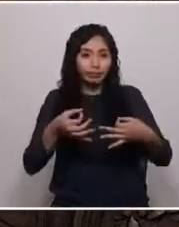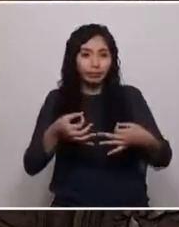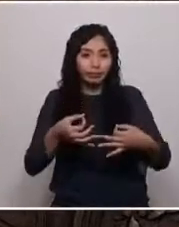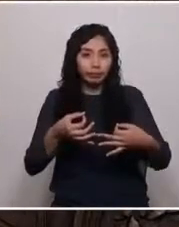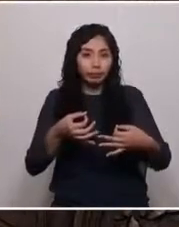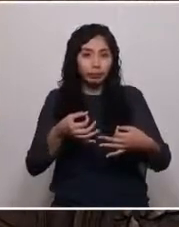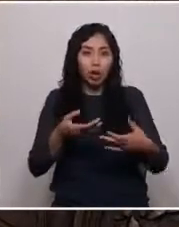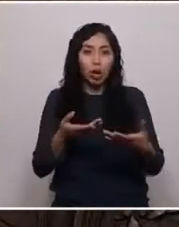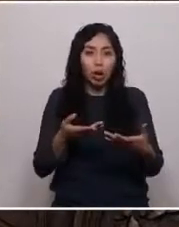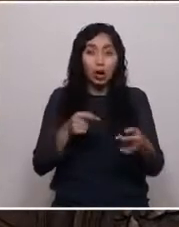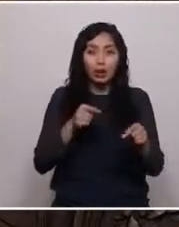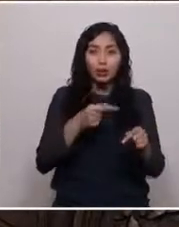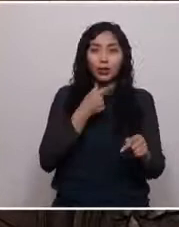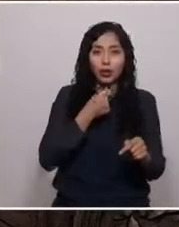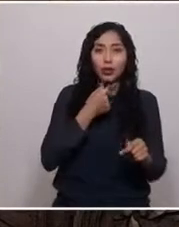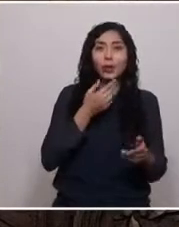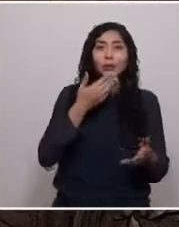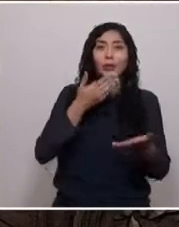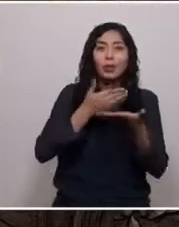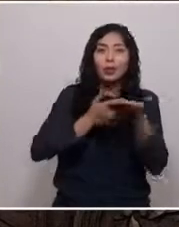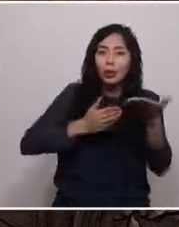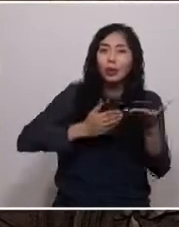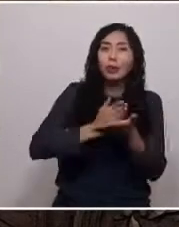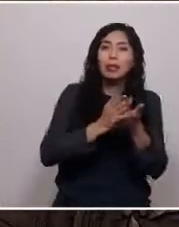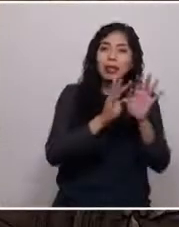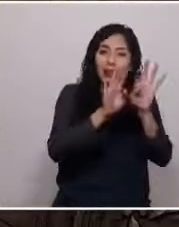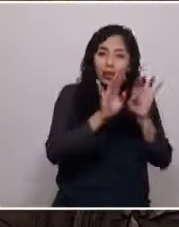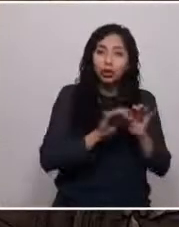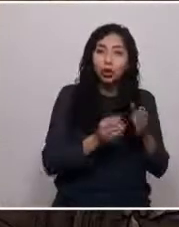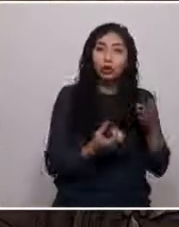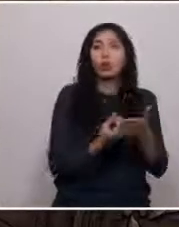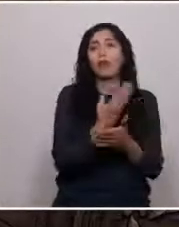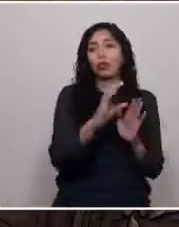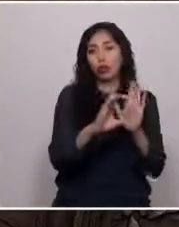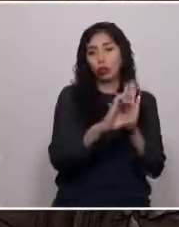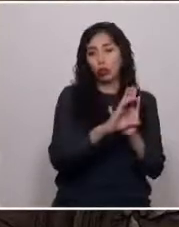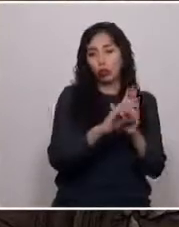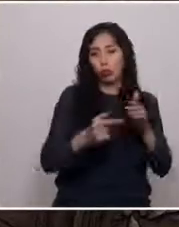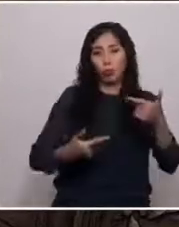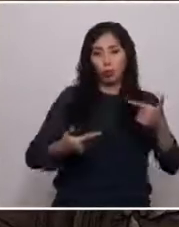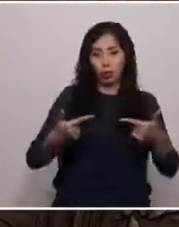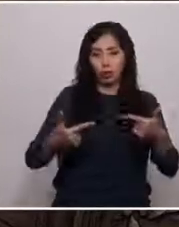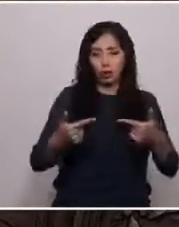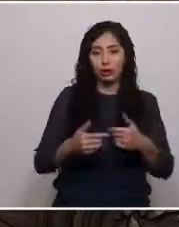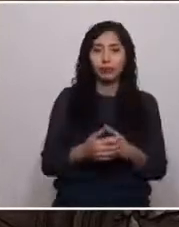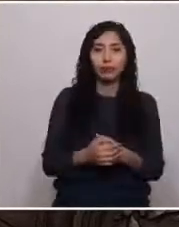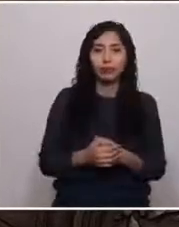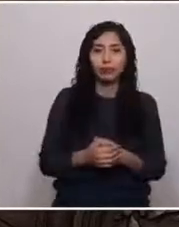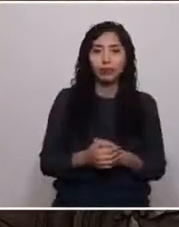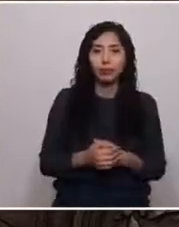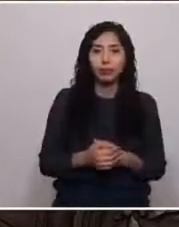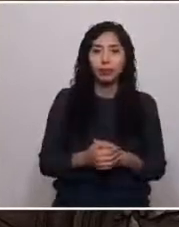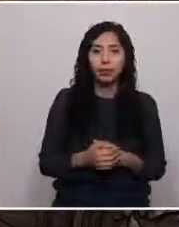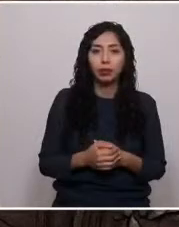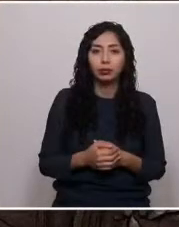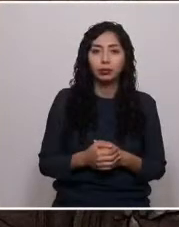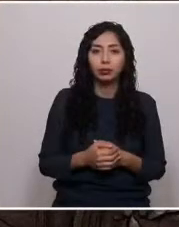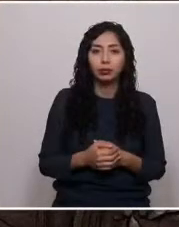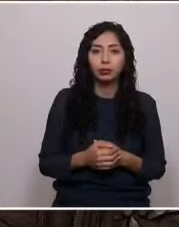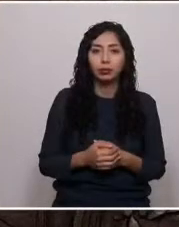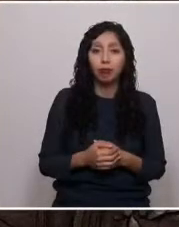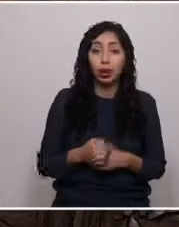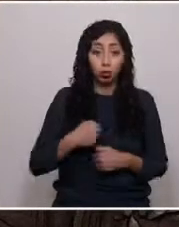de iniciarse la redacción de nuestra nueva Constitución Política. Mi pretensión puede parecer